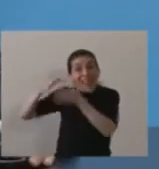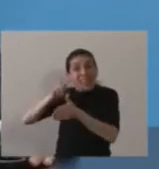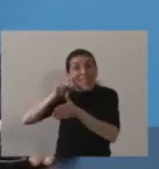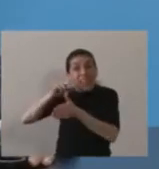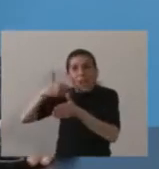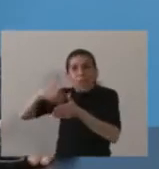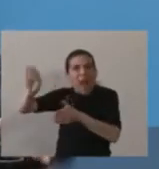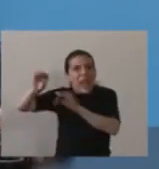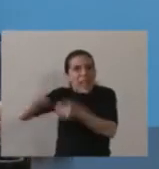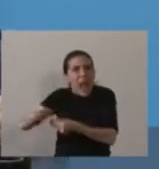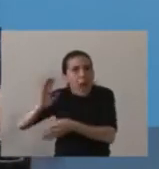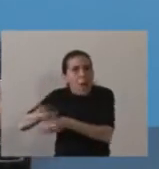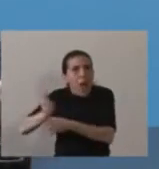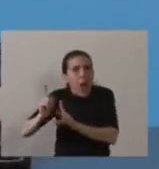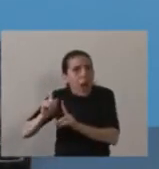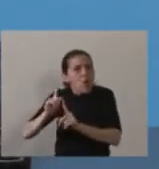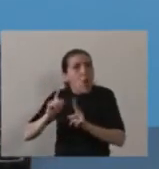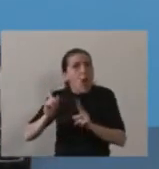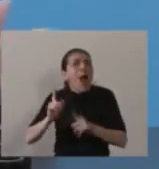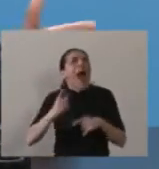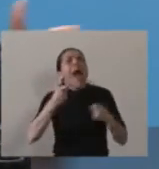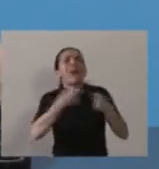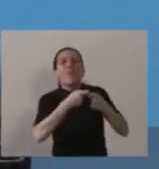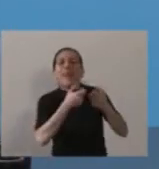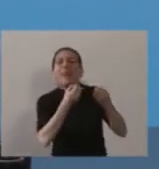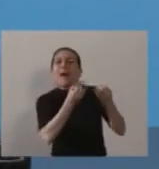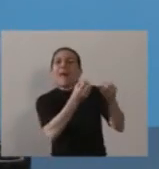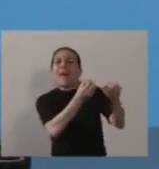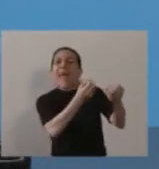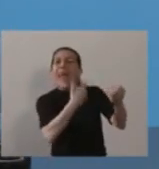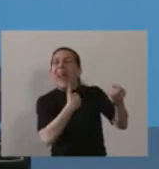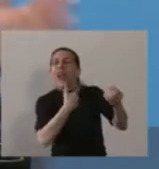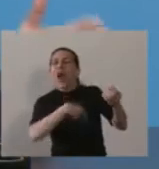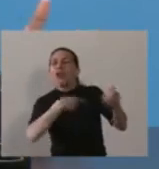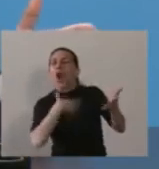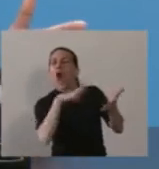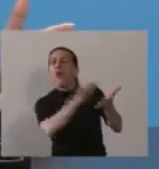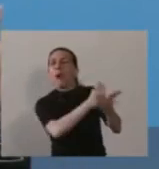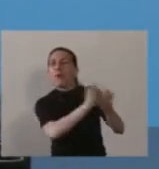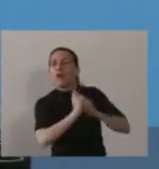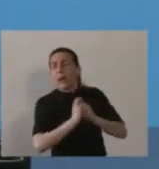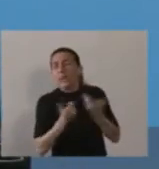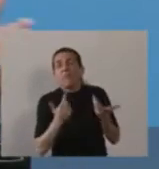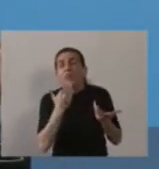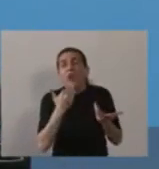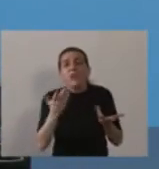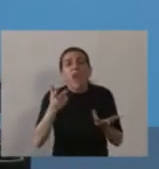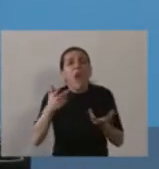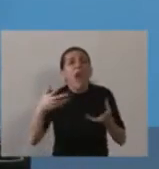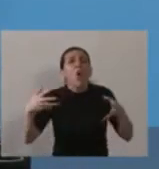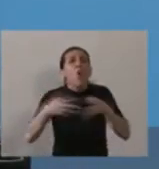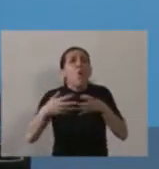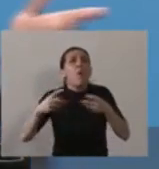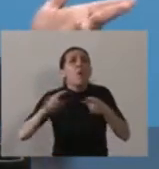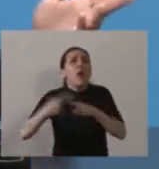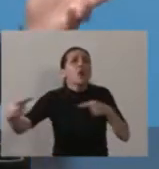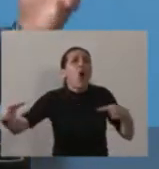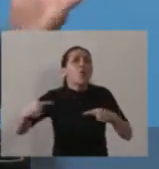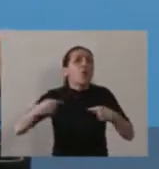No es una empresa próspera que se nos ocurrió expropiar. No sé qué ha dicho la oposición, porque no tengo la menor idea de qué ha dicho. No